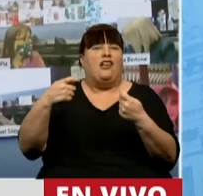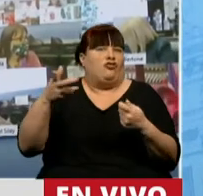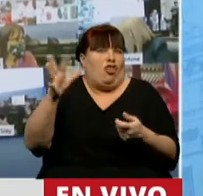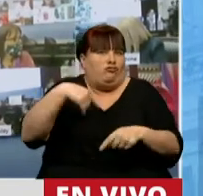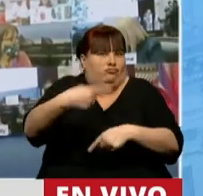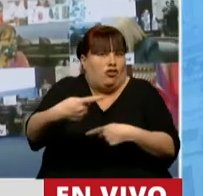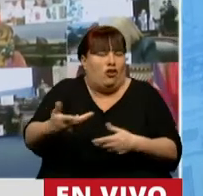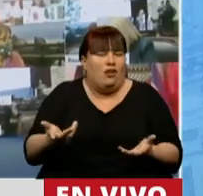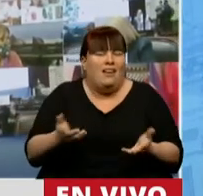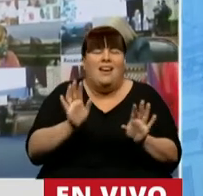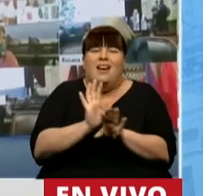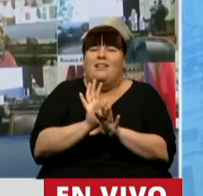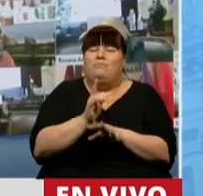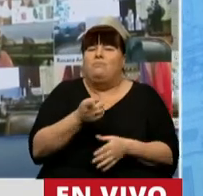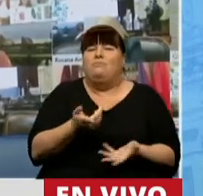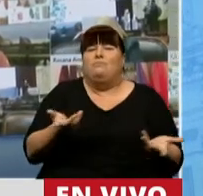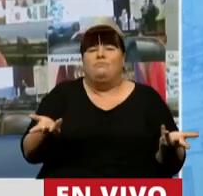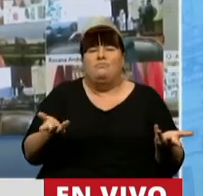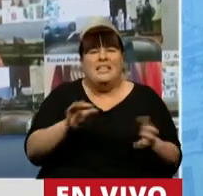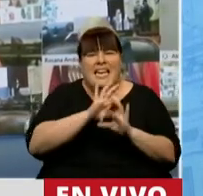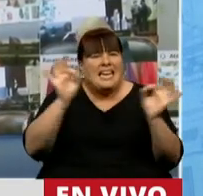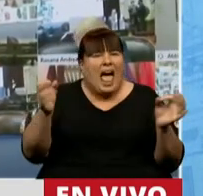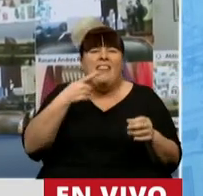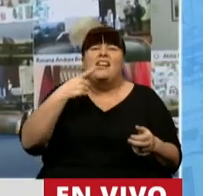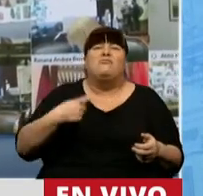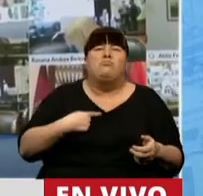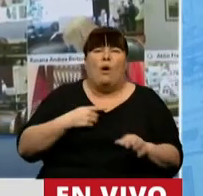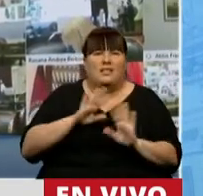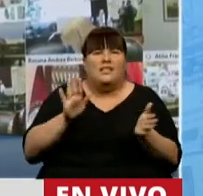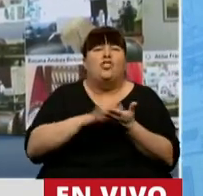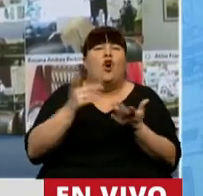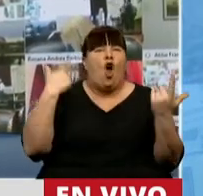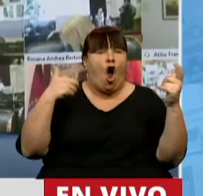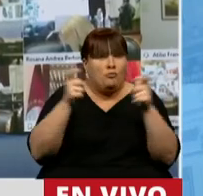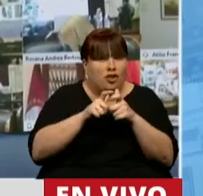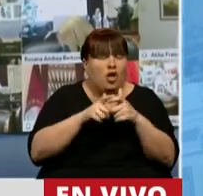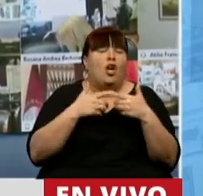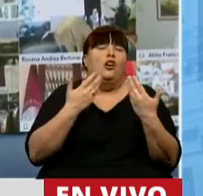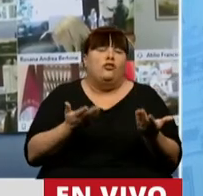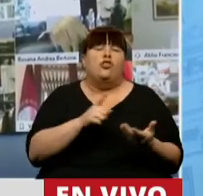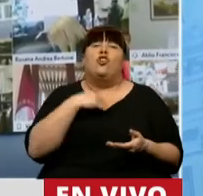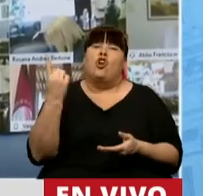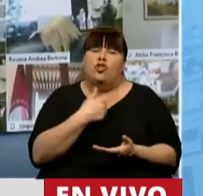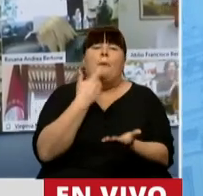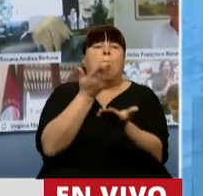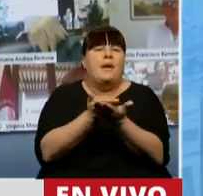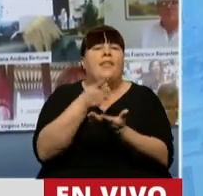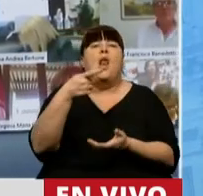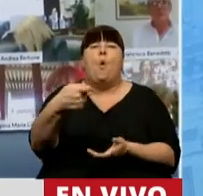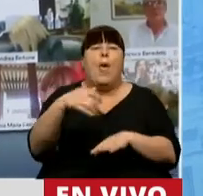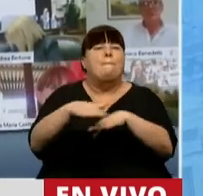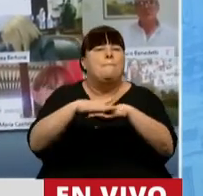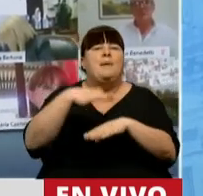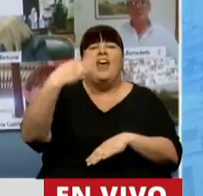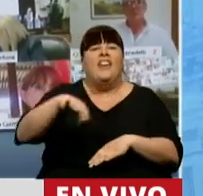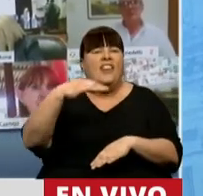corrientes. Eso, digo, nadie nos supo responder en la comisión, señor Presidente. Entonces, nosotros planteamos que la jubilación